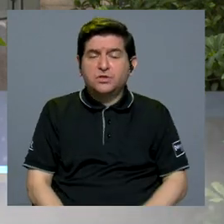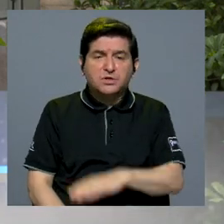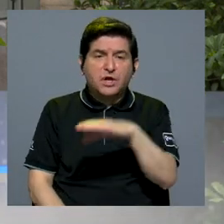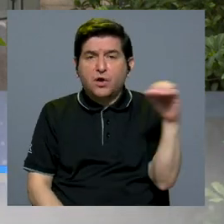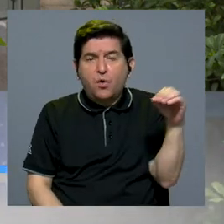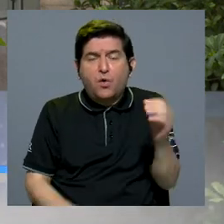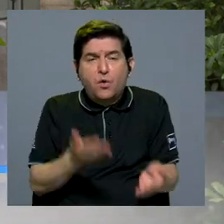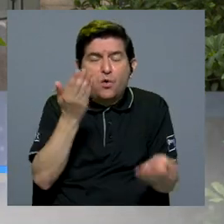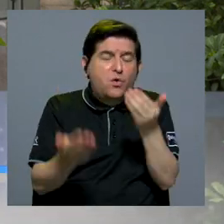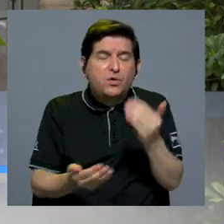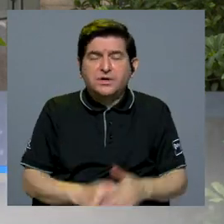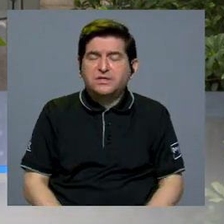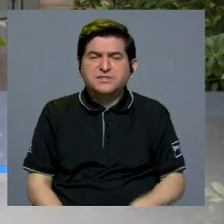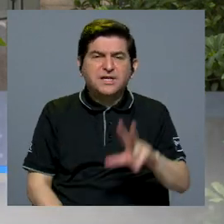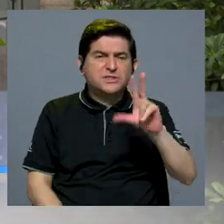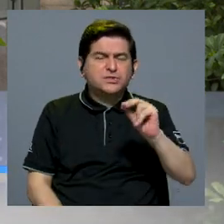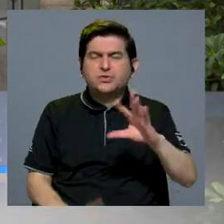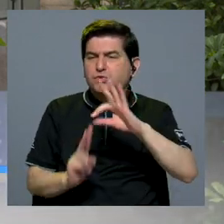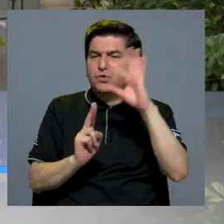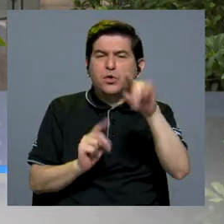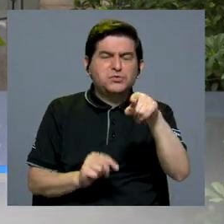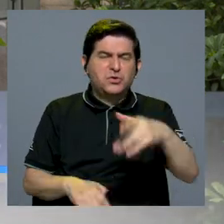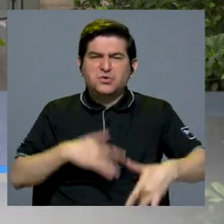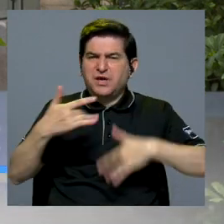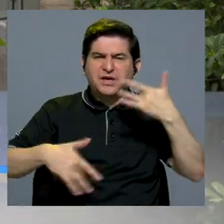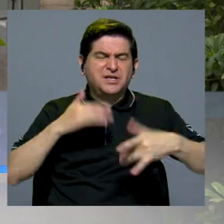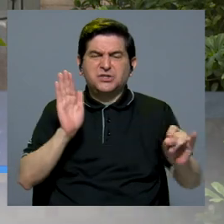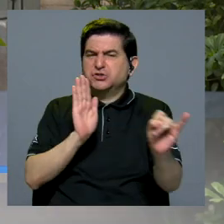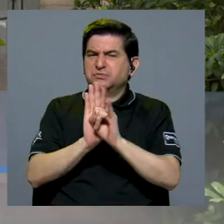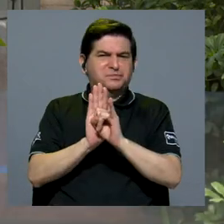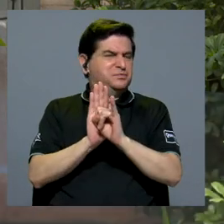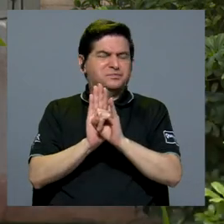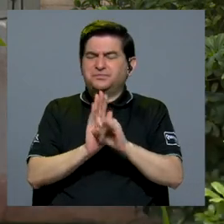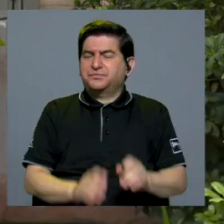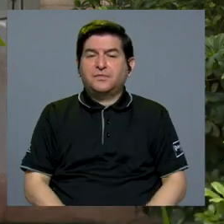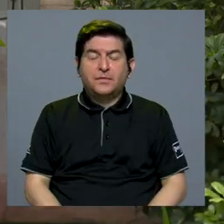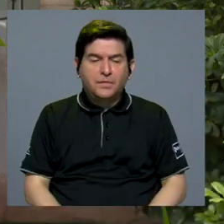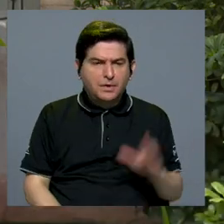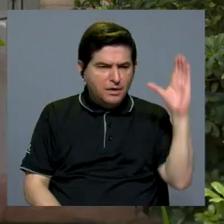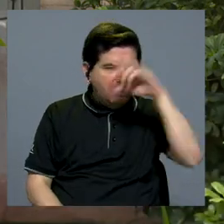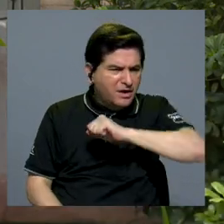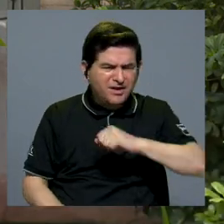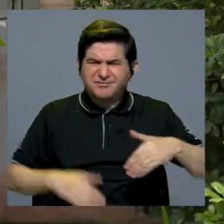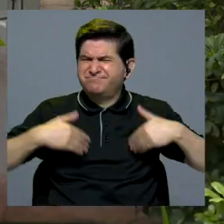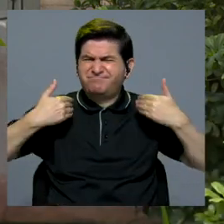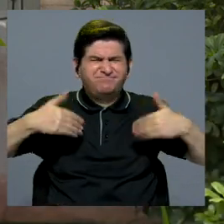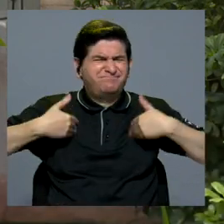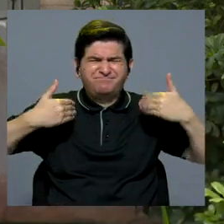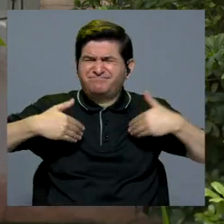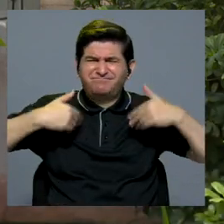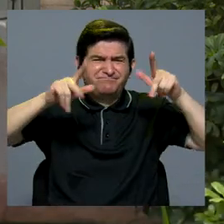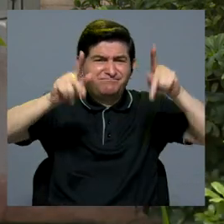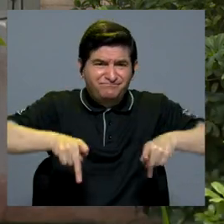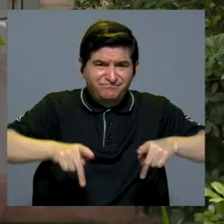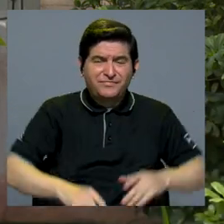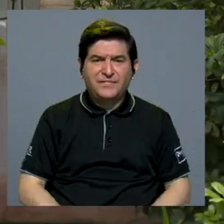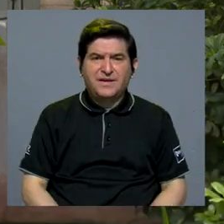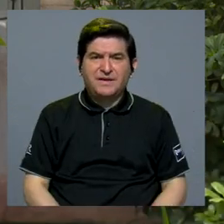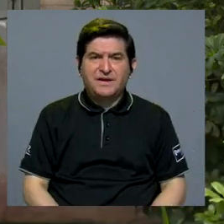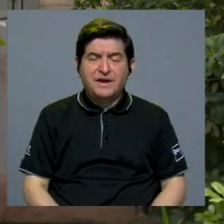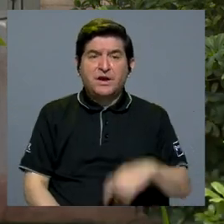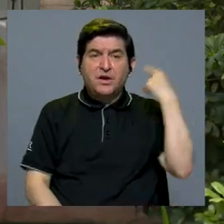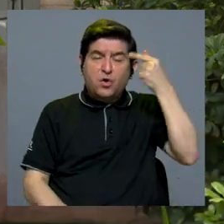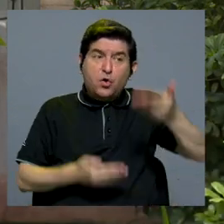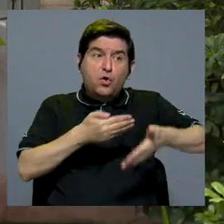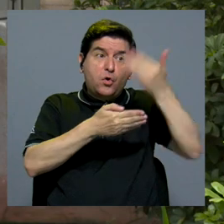ya sea por traslado, razones de que tal vez no había una opción en los que ellos se sintieran identificados. Pudimos ver el descontento